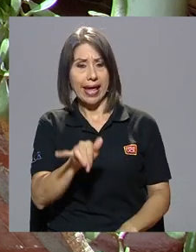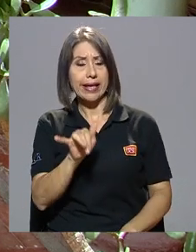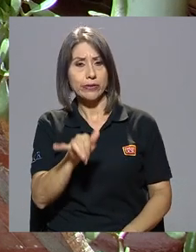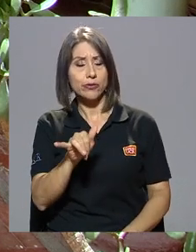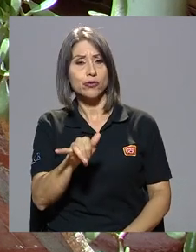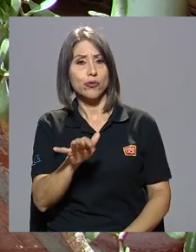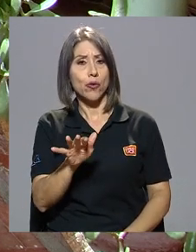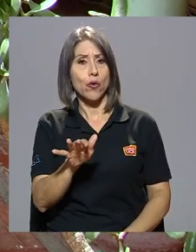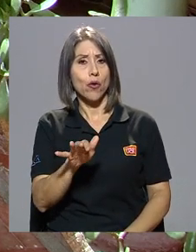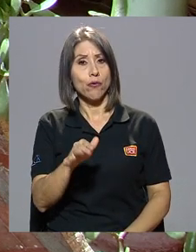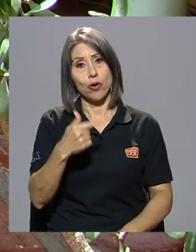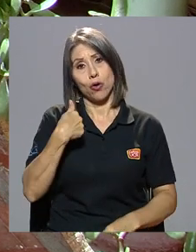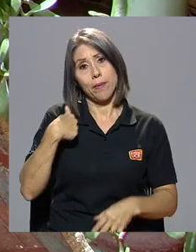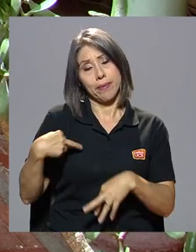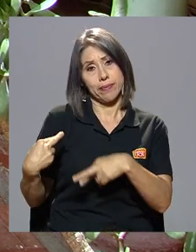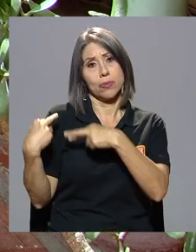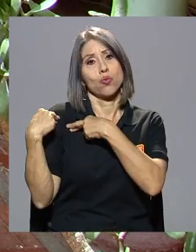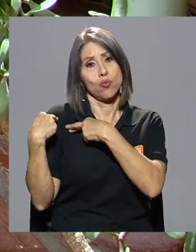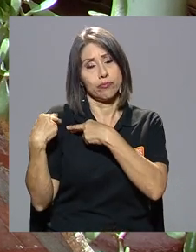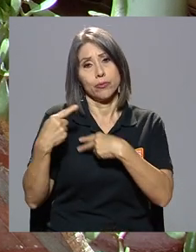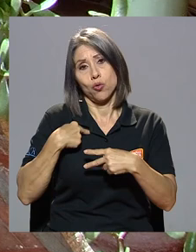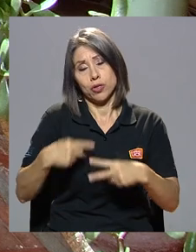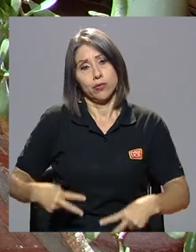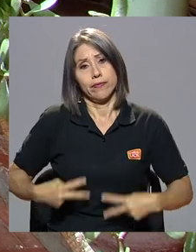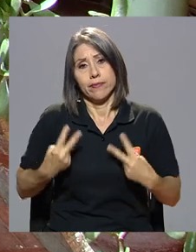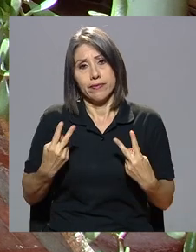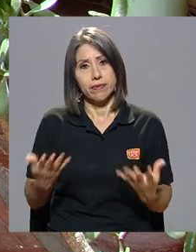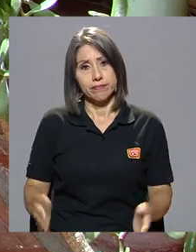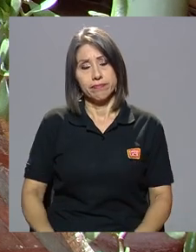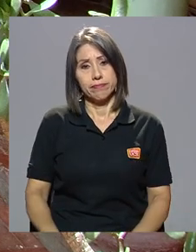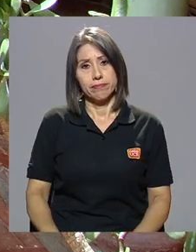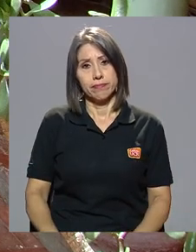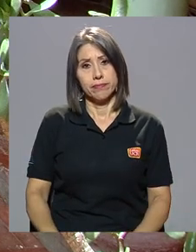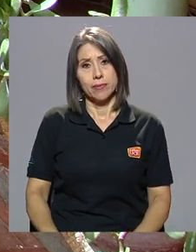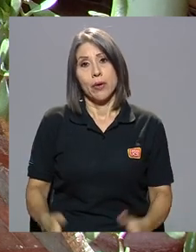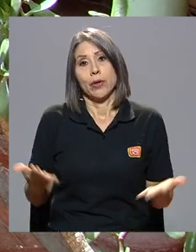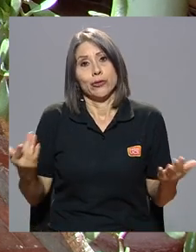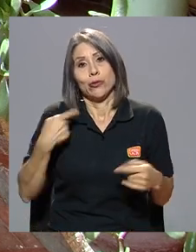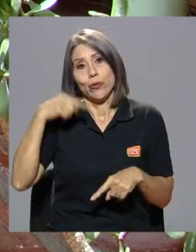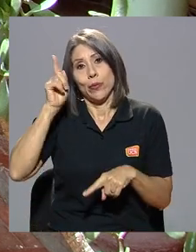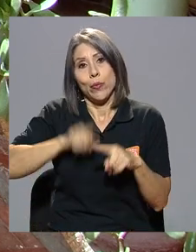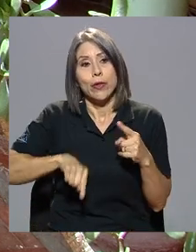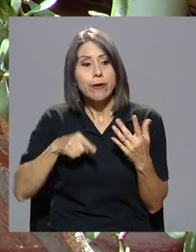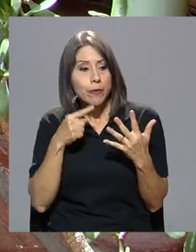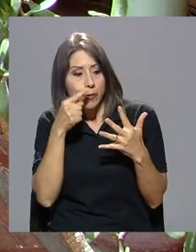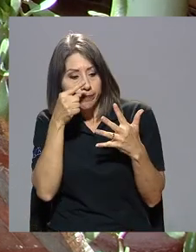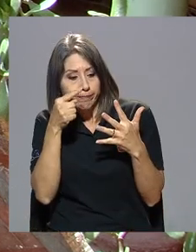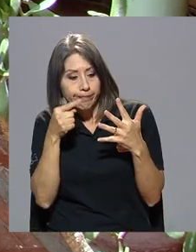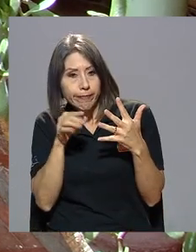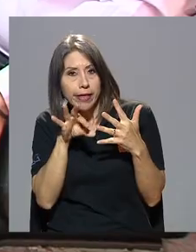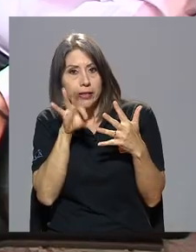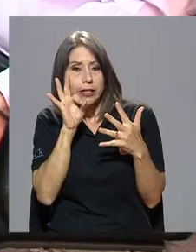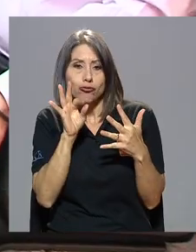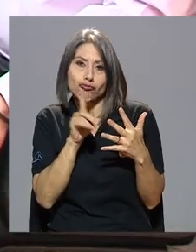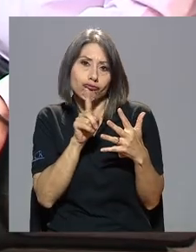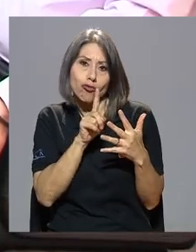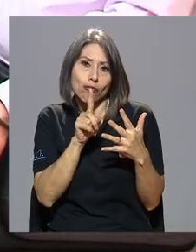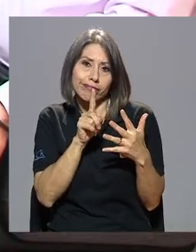Y eso fue lo que me tocó y eso fue lo que viví. Claro que no tuve elección, porque